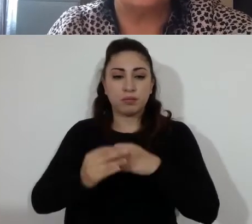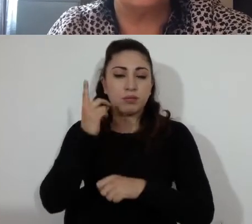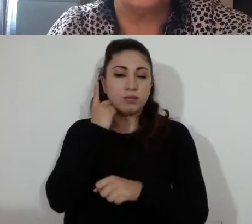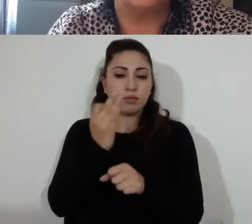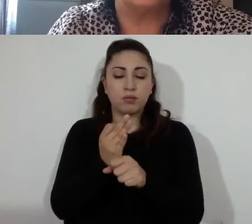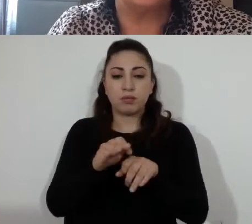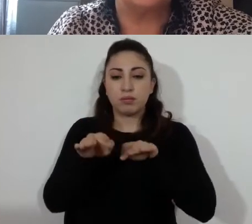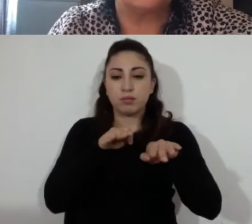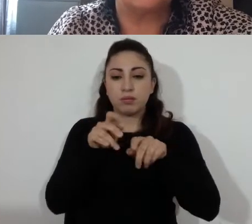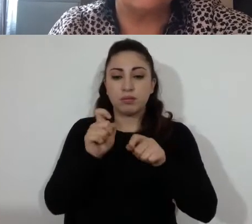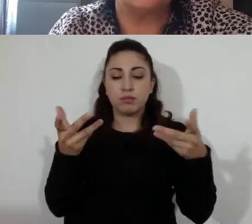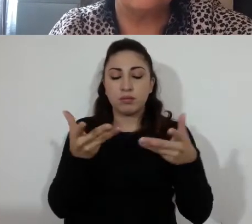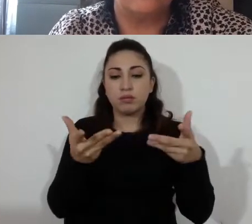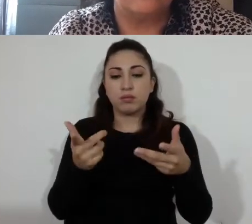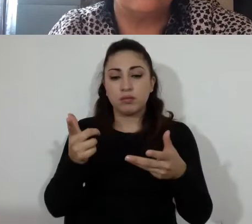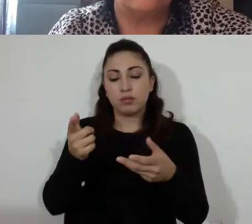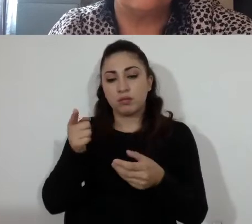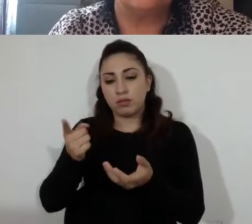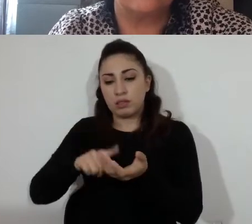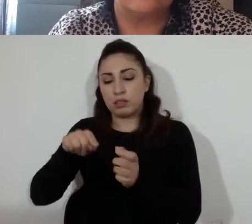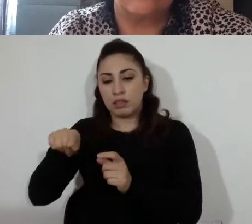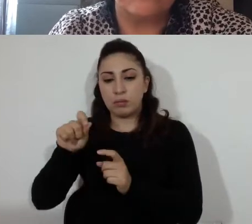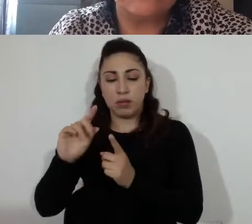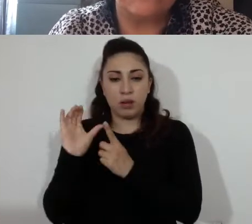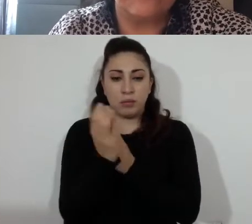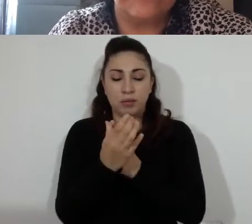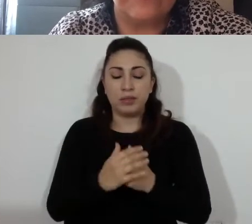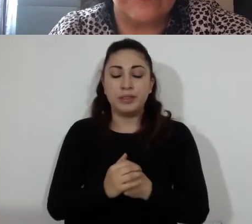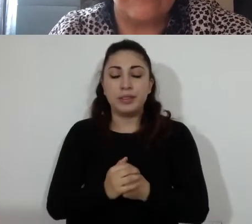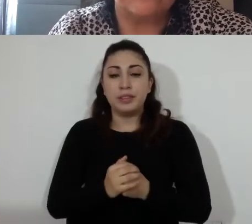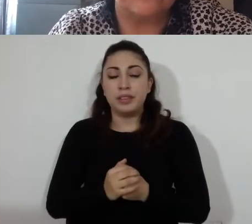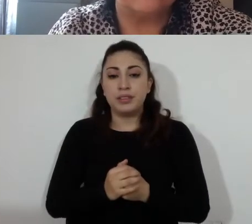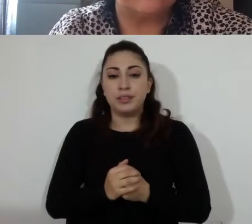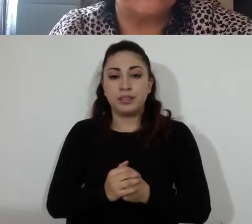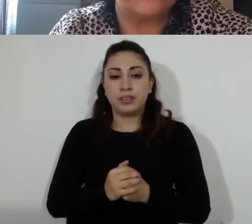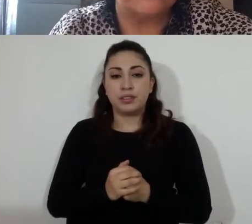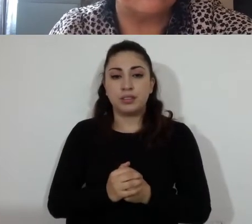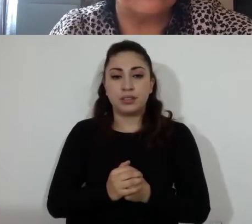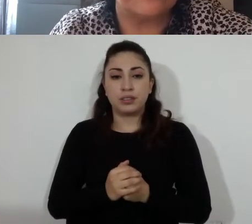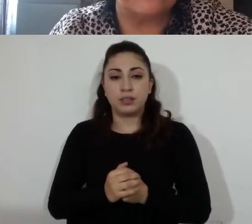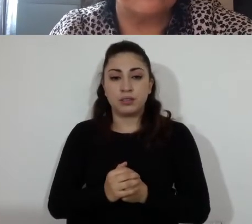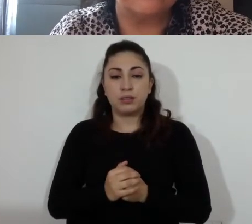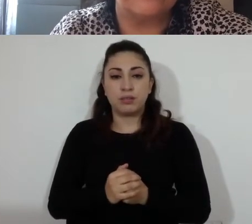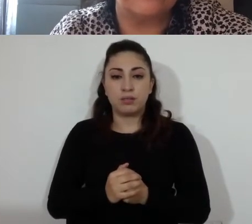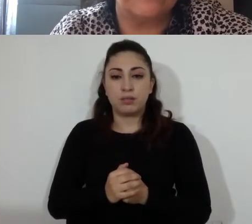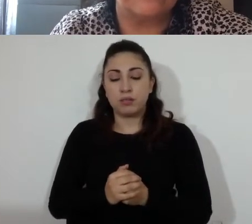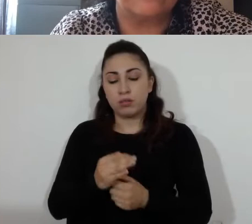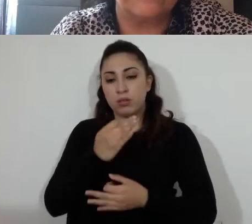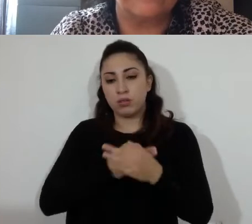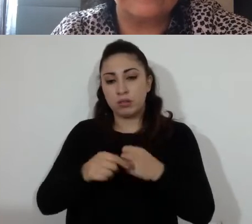legislativo que venimos desarrollando. Esta comisión, de la cual ustedes son parte integrantes,